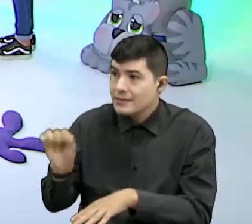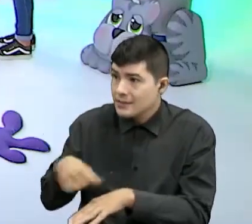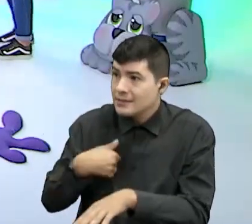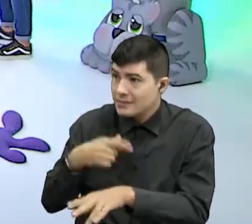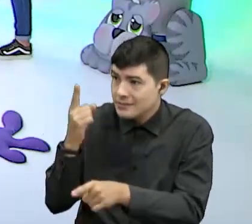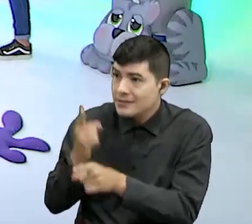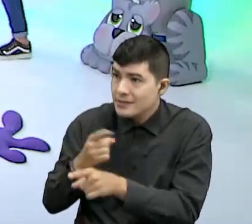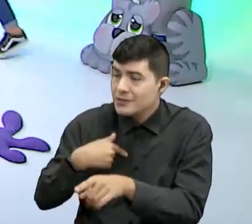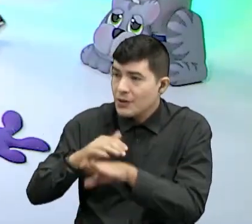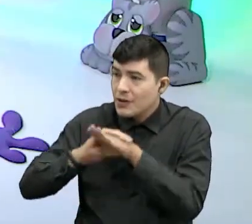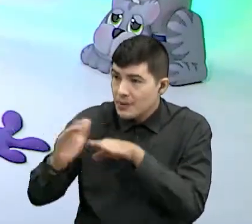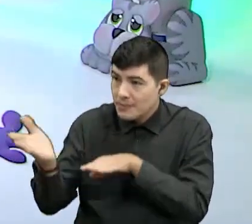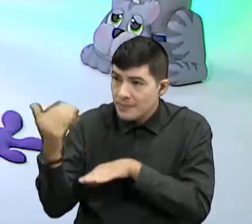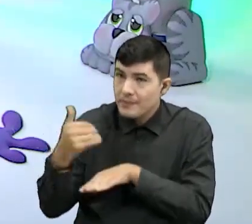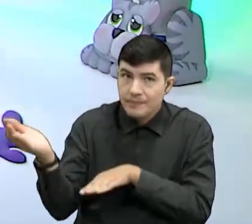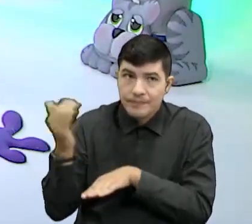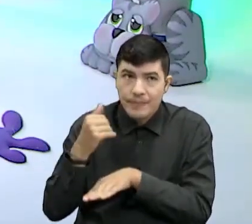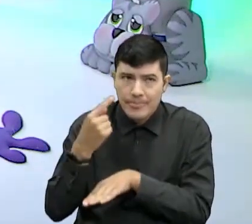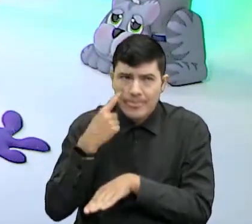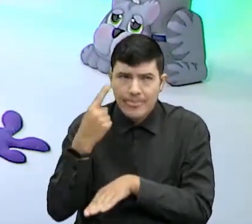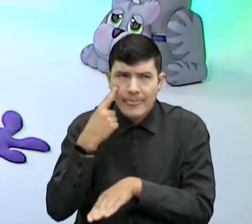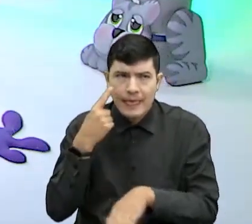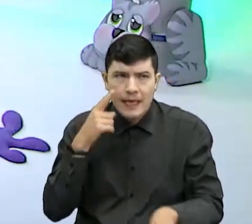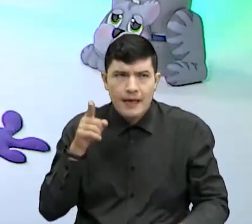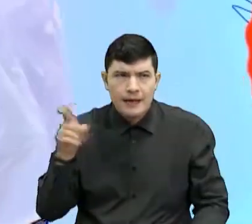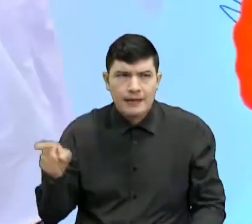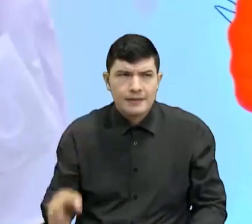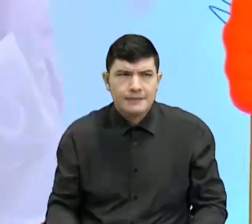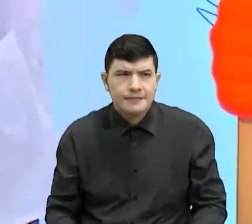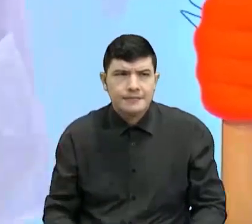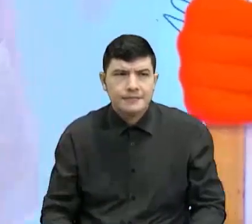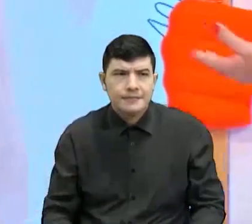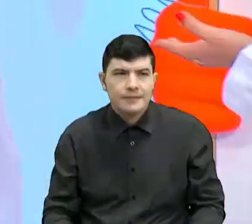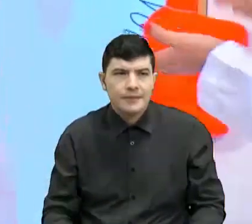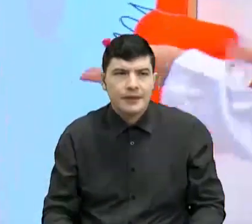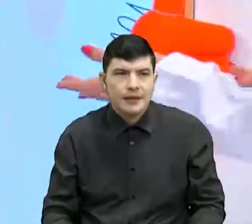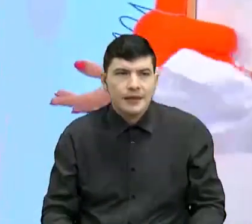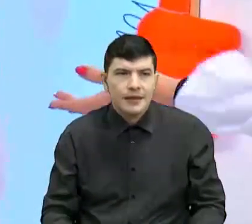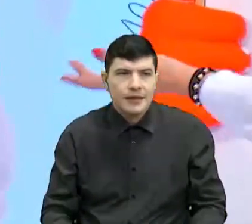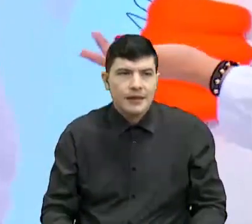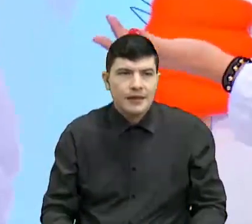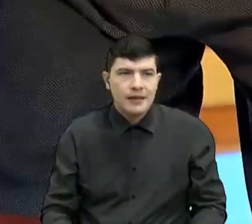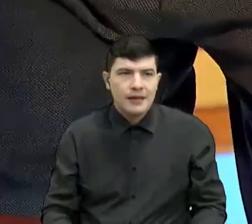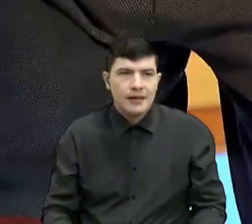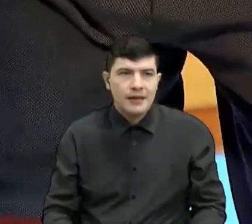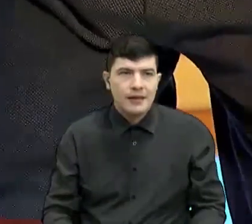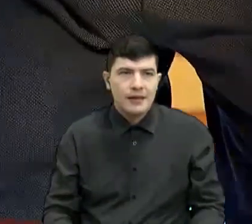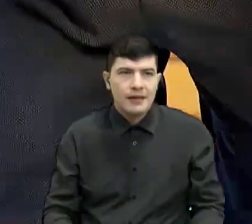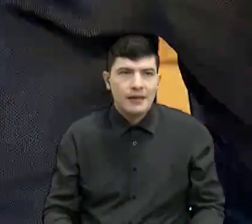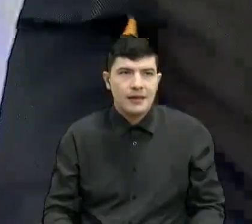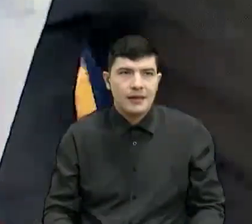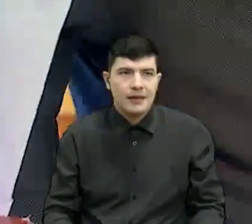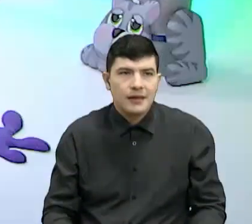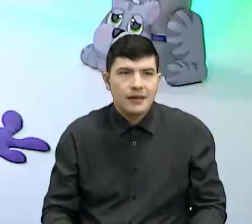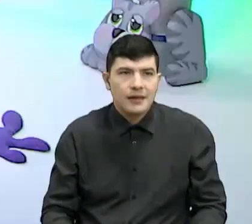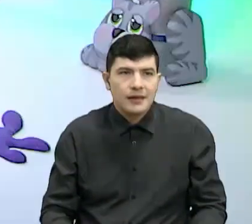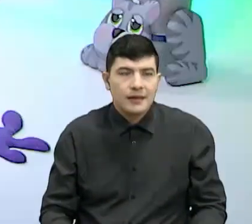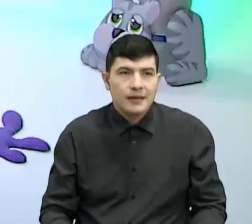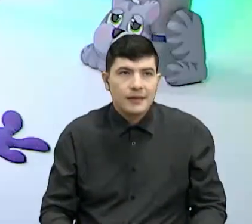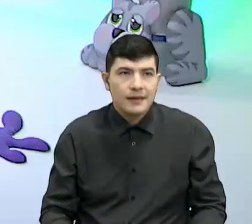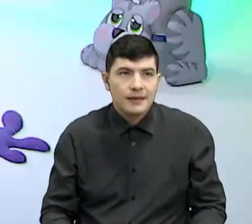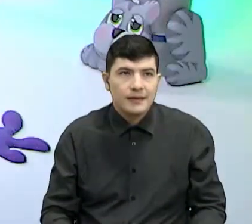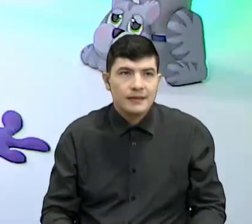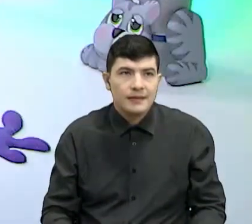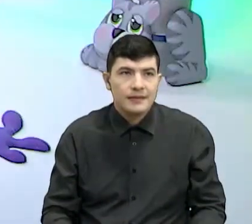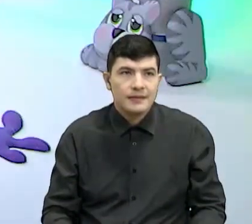allá. A ver. Exacto, ver. A ver, poquito de gel antibacterial. Para esto sirve, ¿cierto? Sí, claro. Listo,